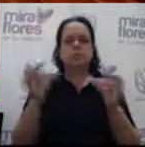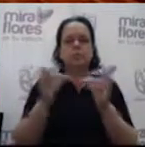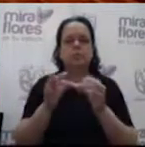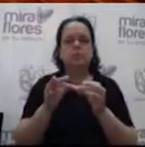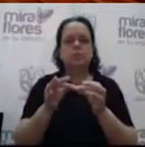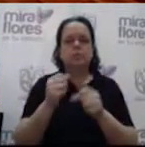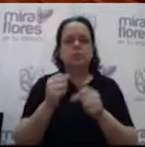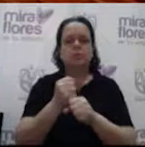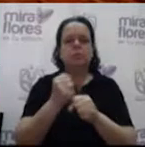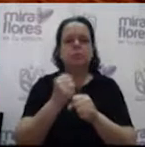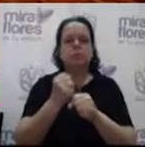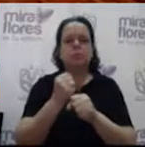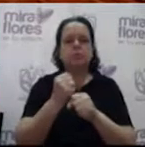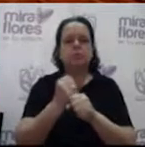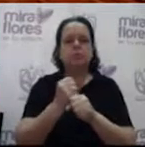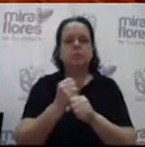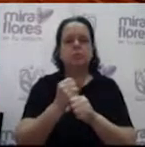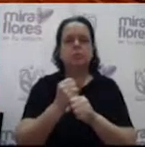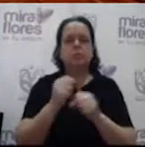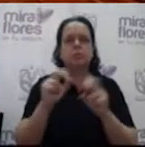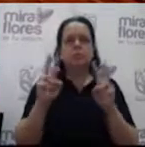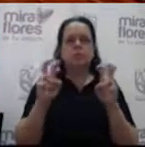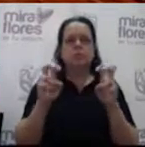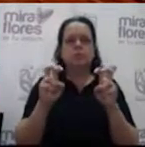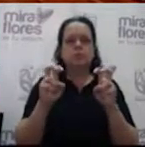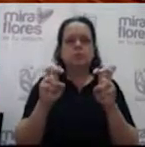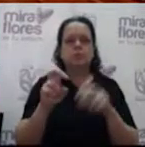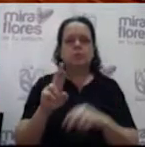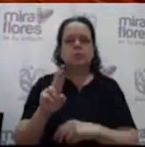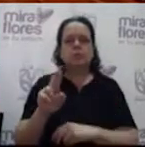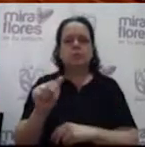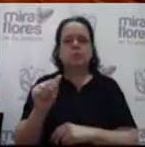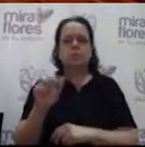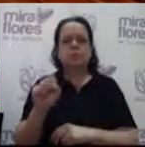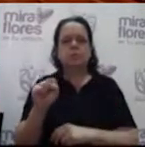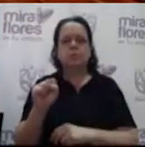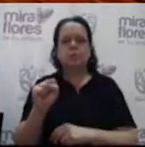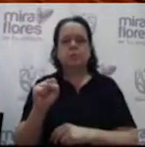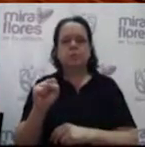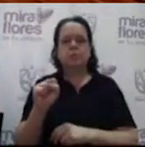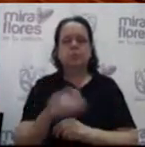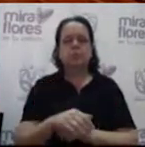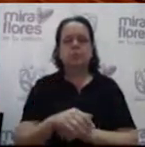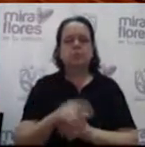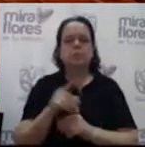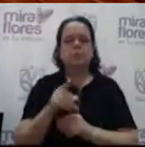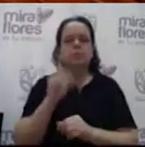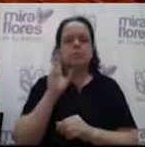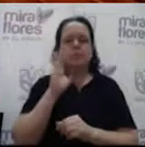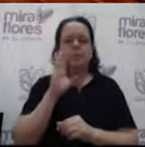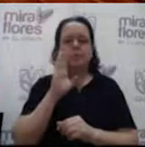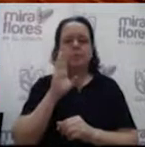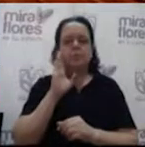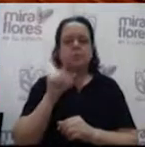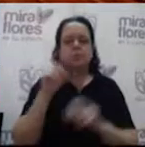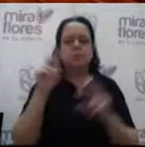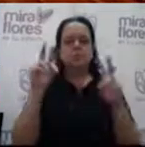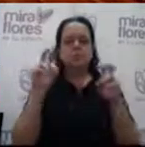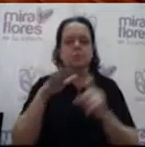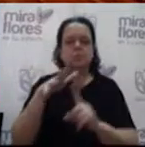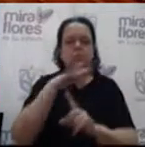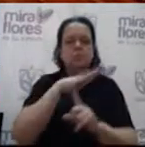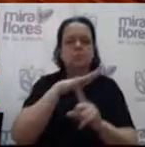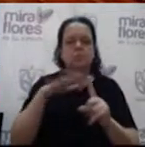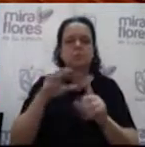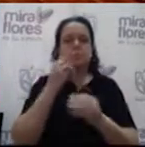temas con RAES, que son estos residuos que se han mencionado, y es un tema ambiental de